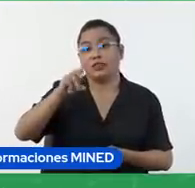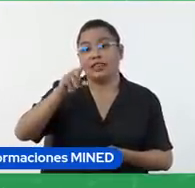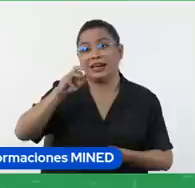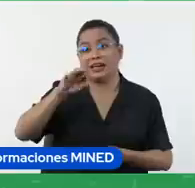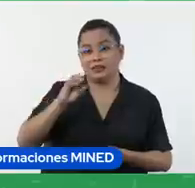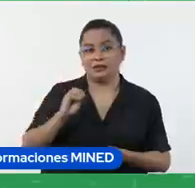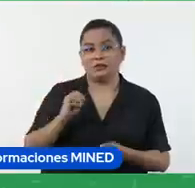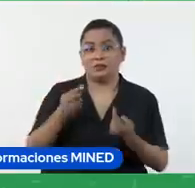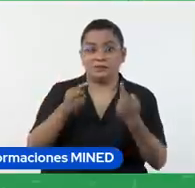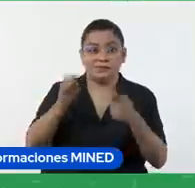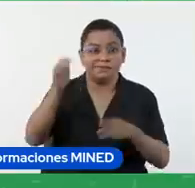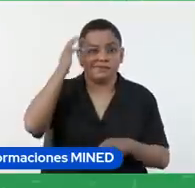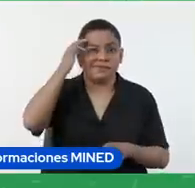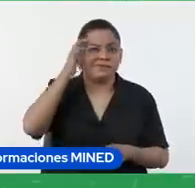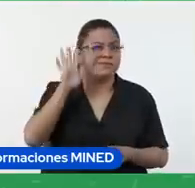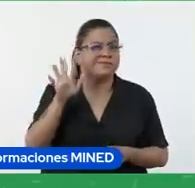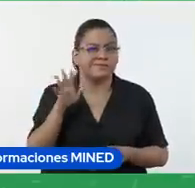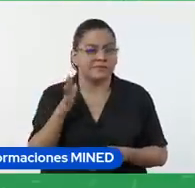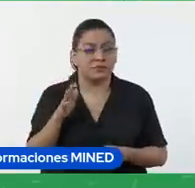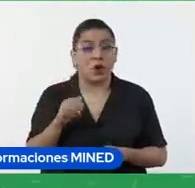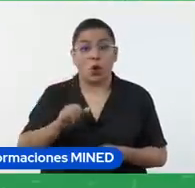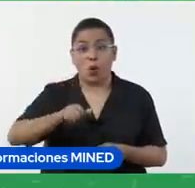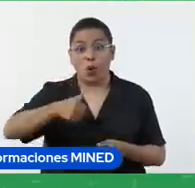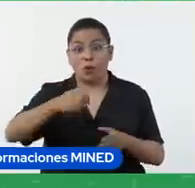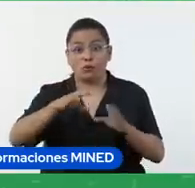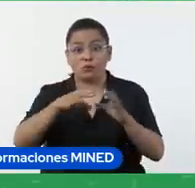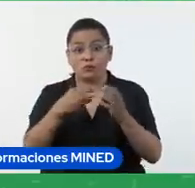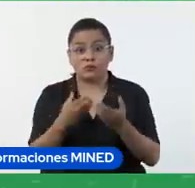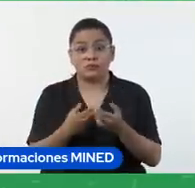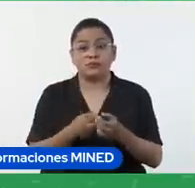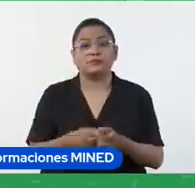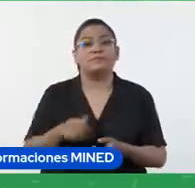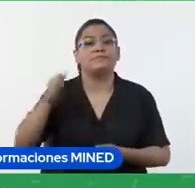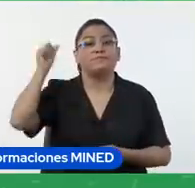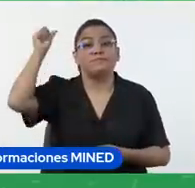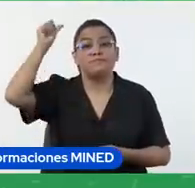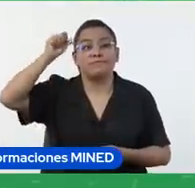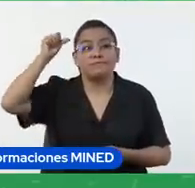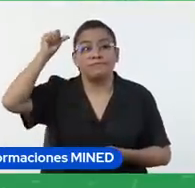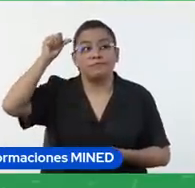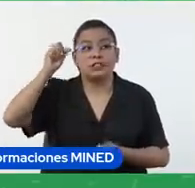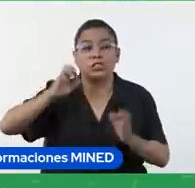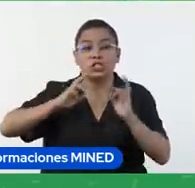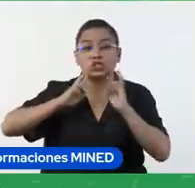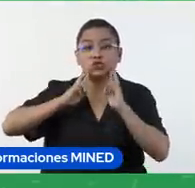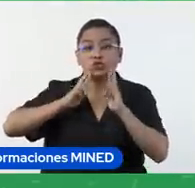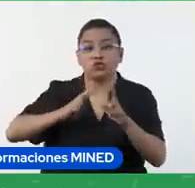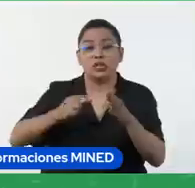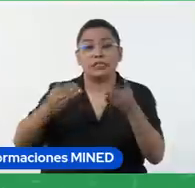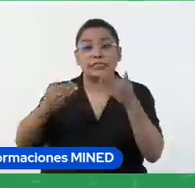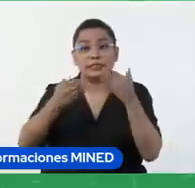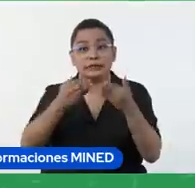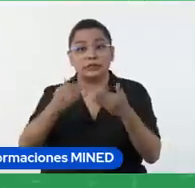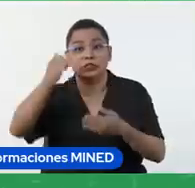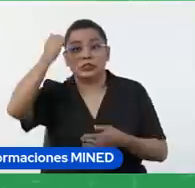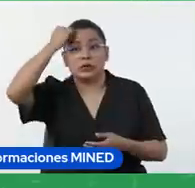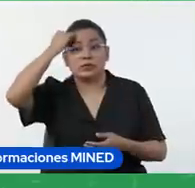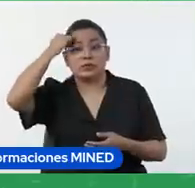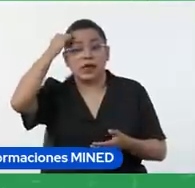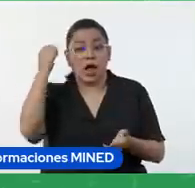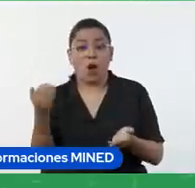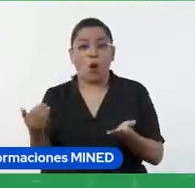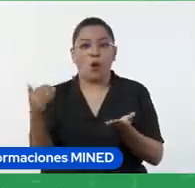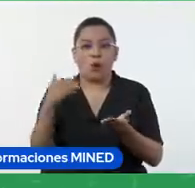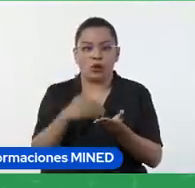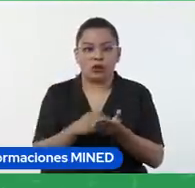tengan en cuenta que la siguiente sesión va a ser sobre análisis de resultados y retroalimentación de modo que por